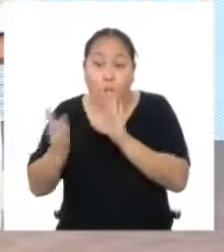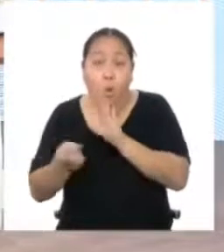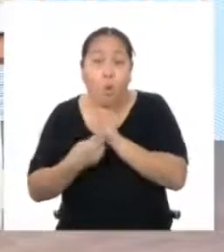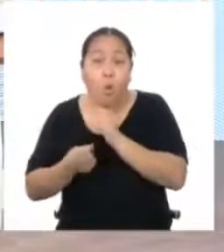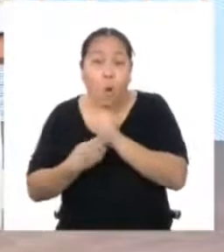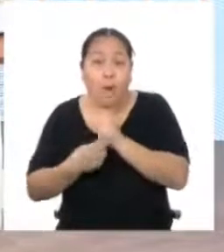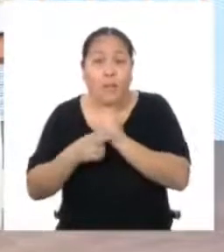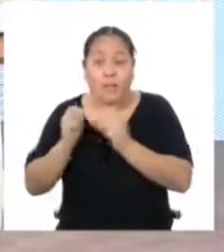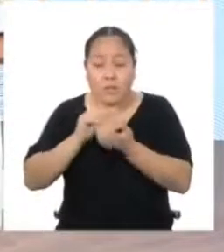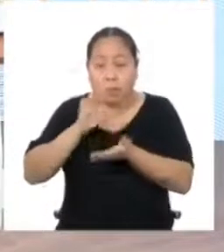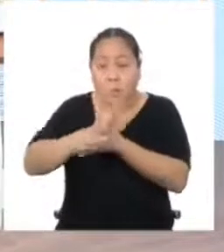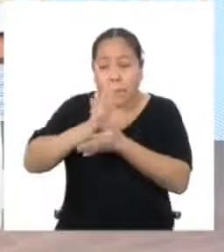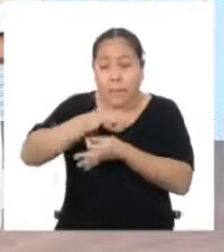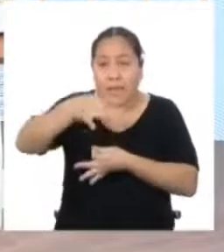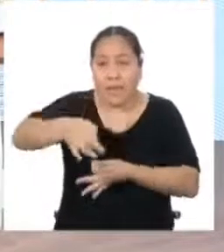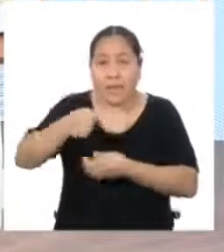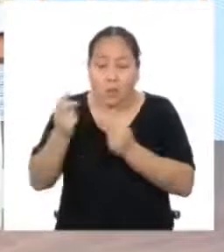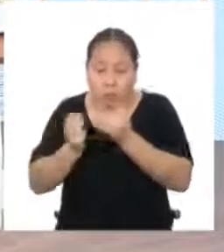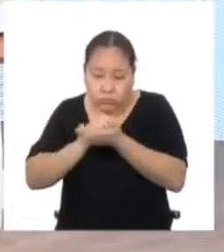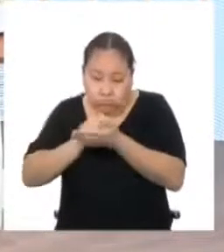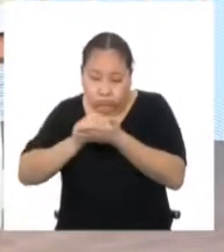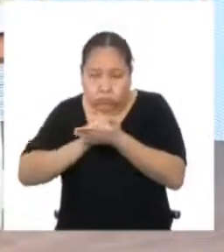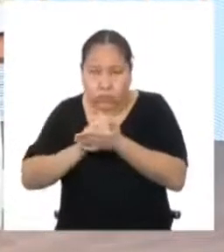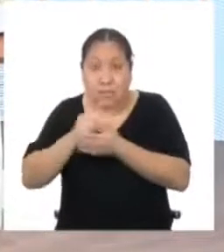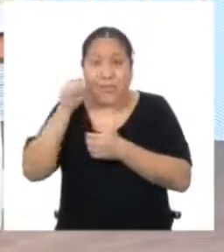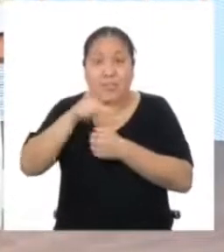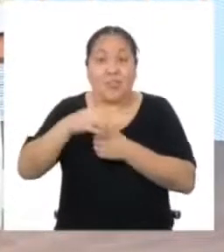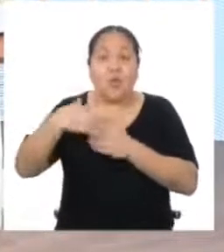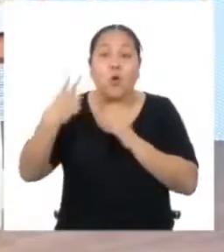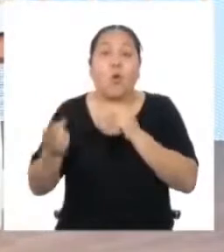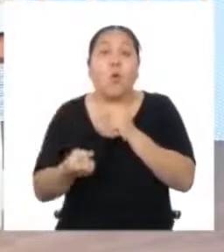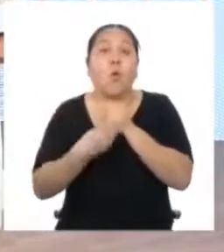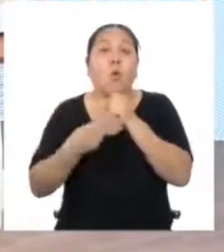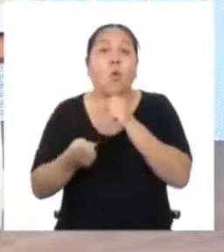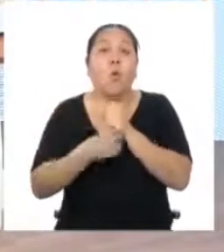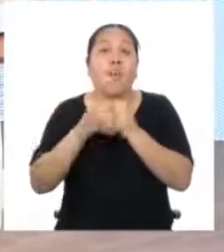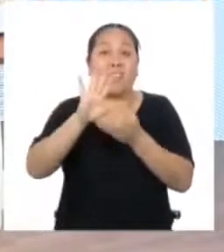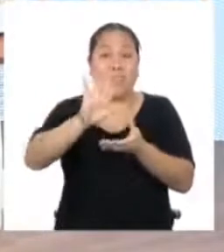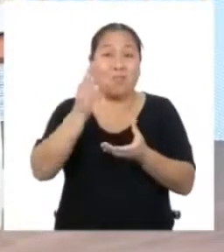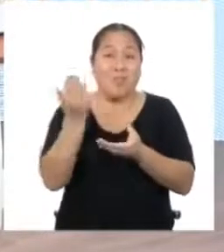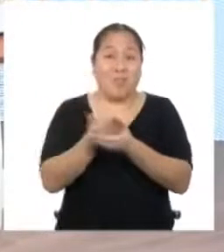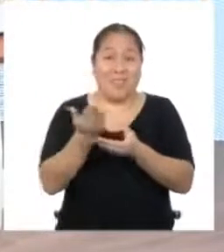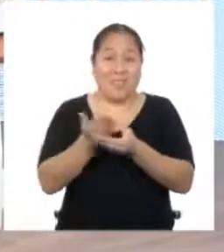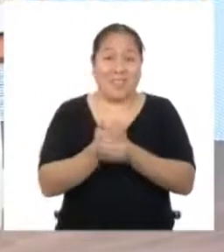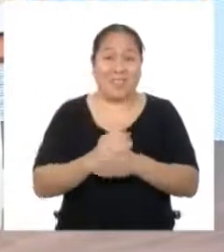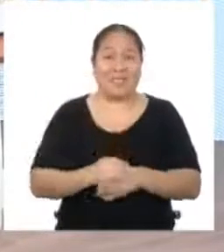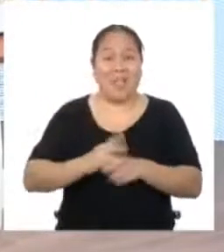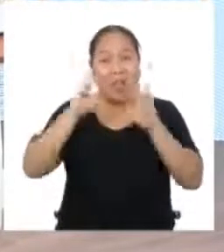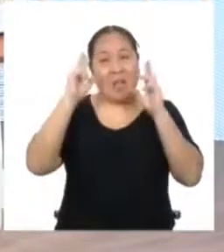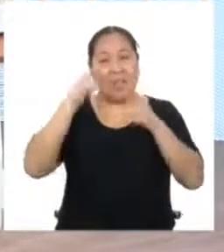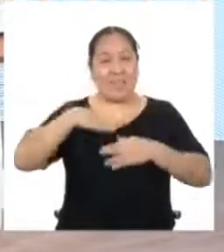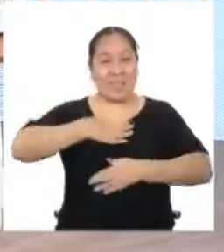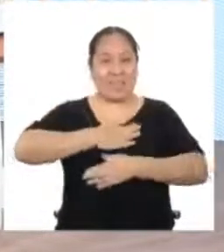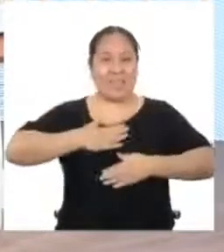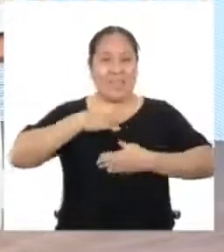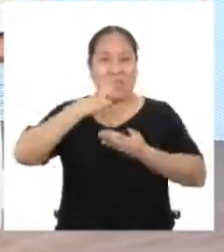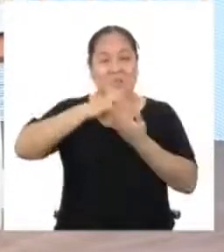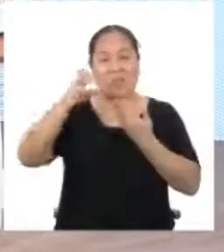hojas que tengan a la mano Y que luego archiven esa información en el folder que están usando como portafolio Espero que hayan disfrutado el programa